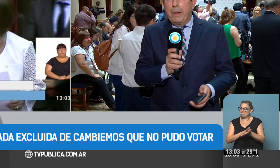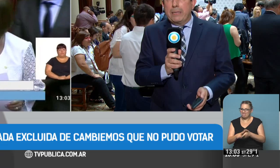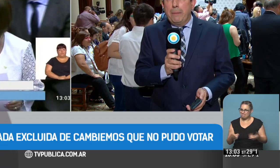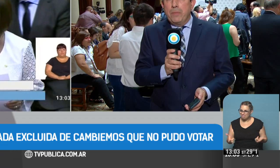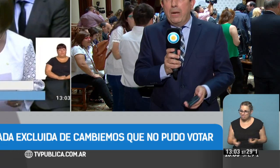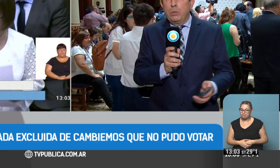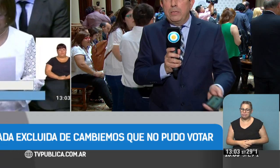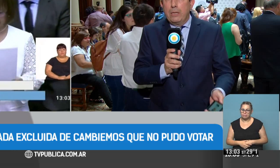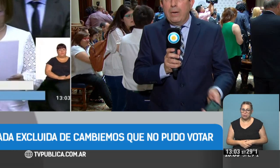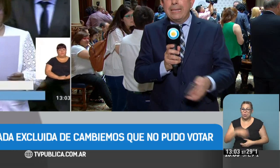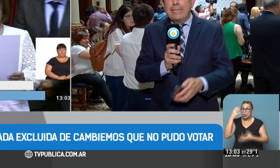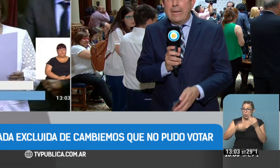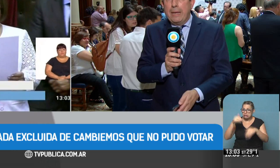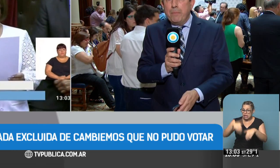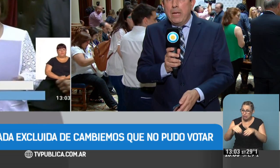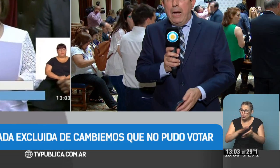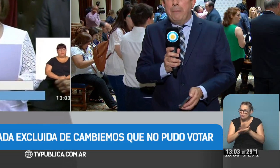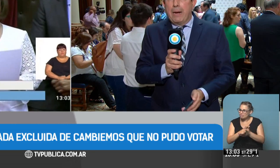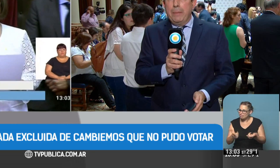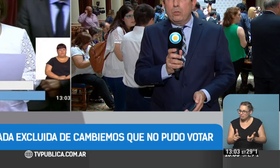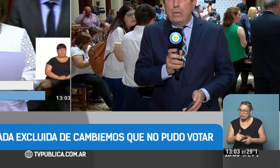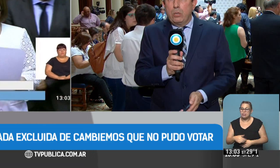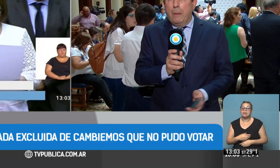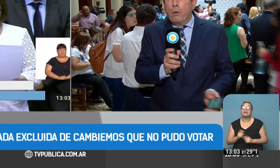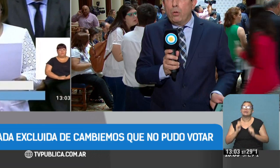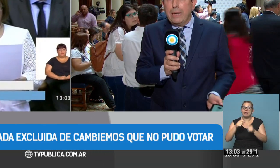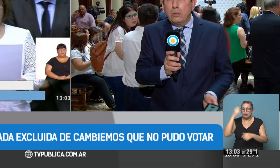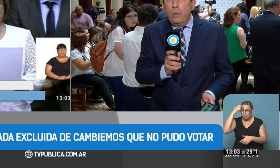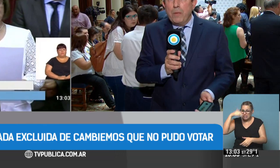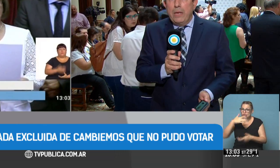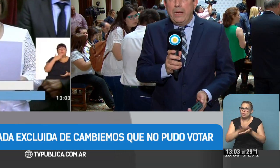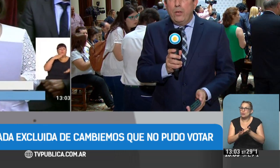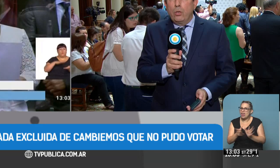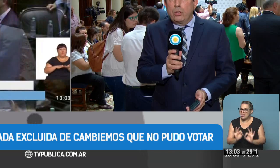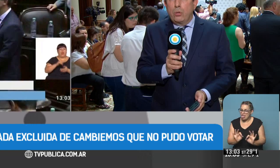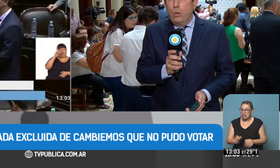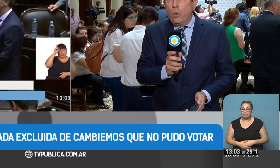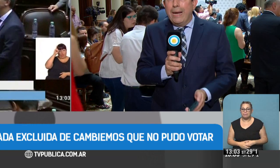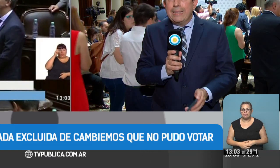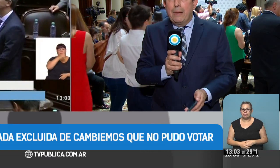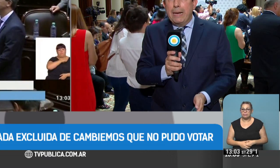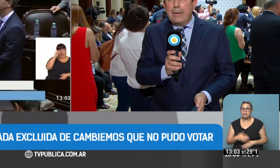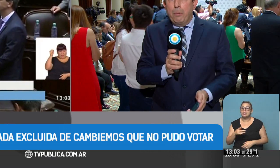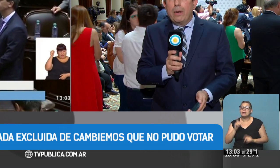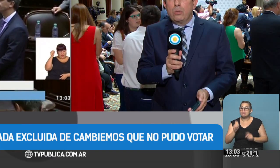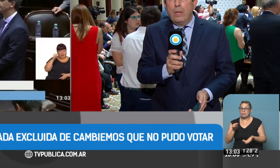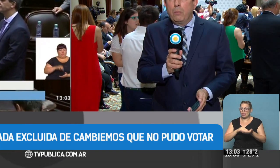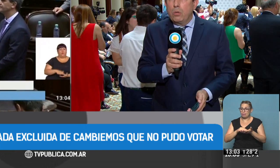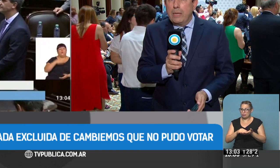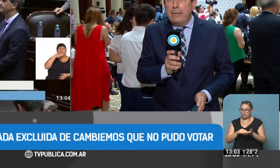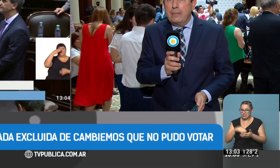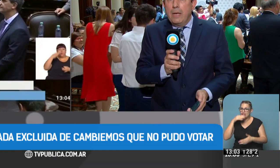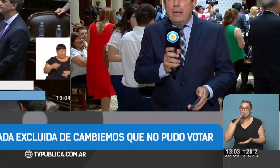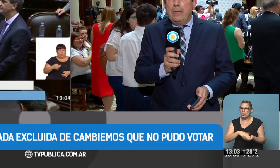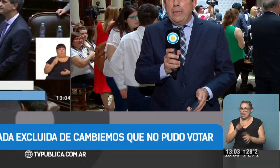por parte de la justicia electoral que llegue al Parlamento Nacional. Por lo tanto, no jura esa banca por la Ciudad